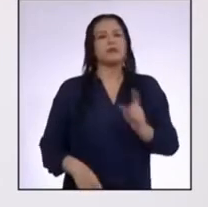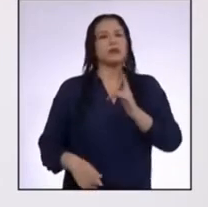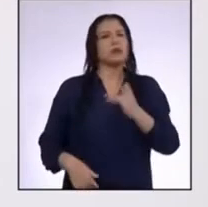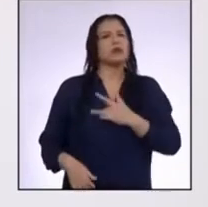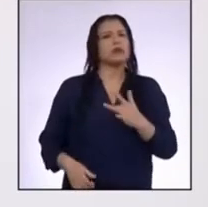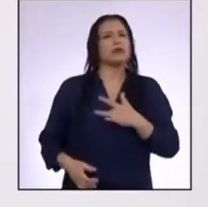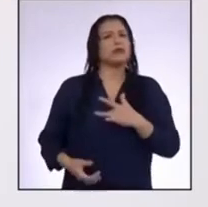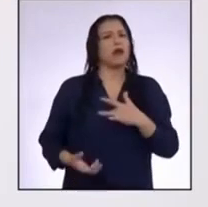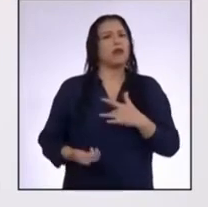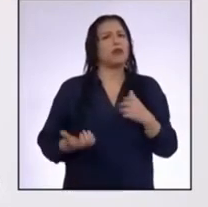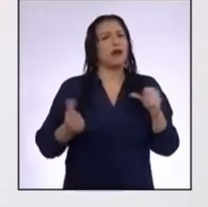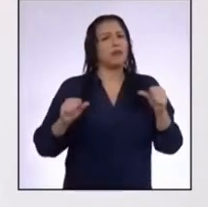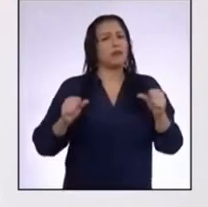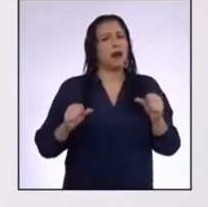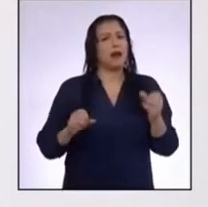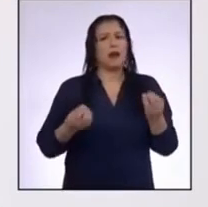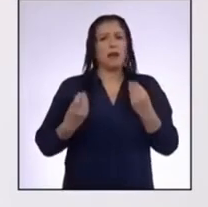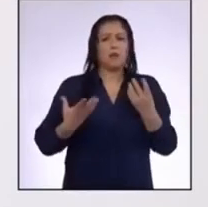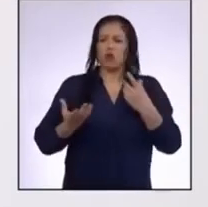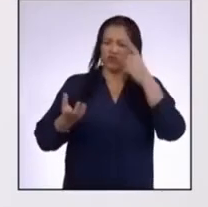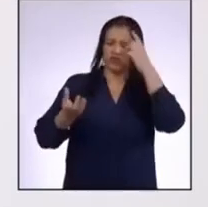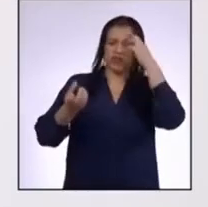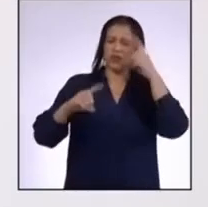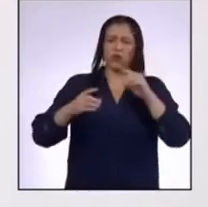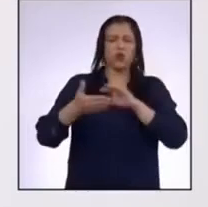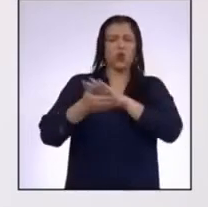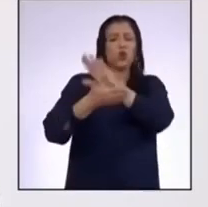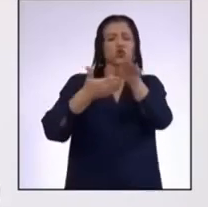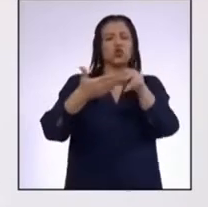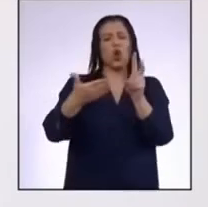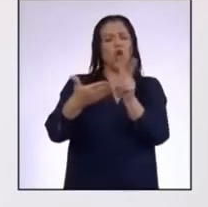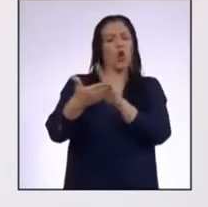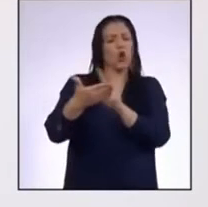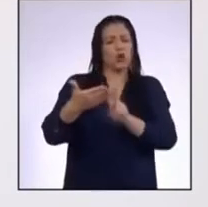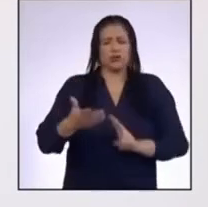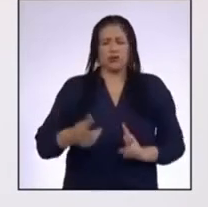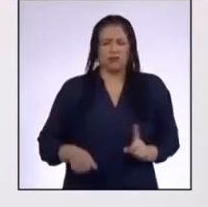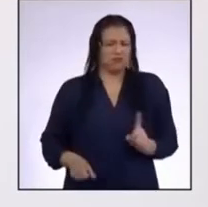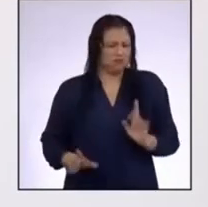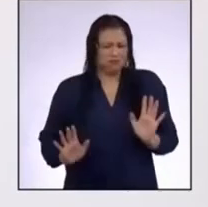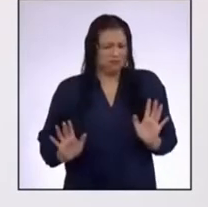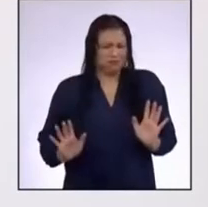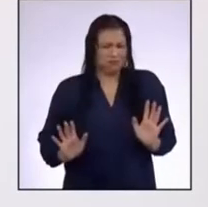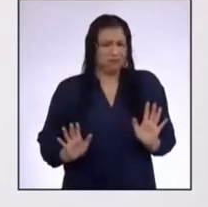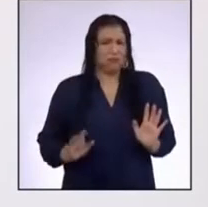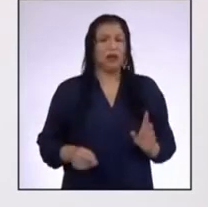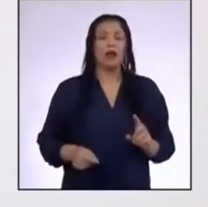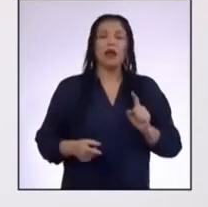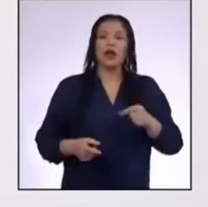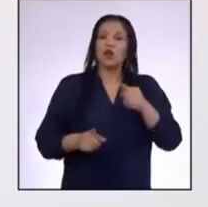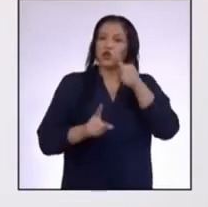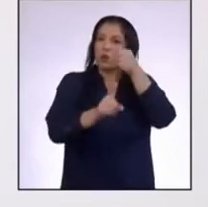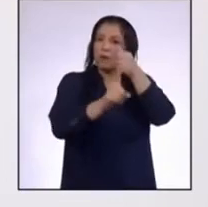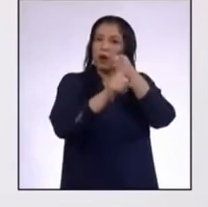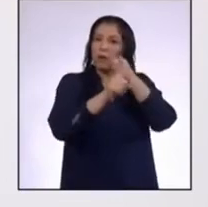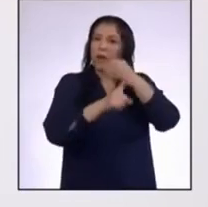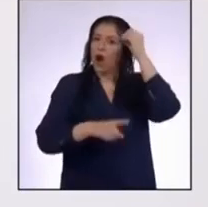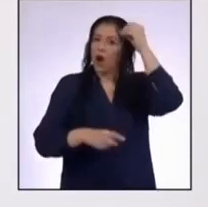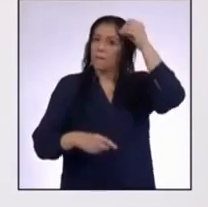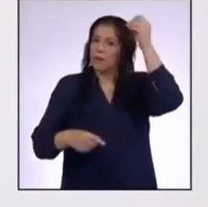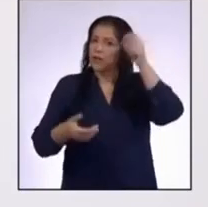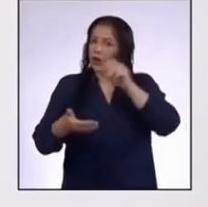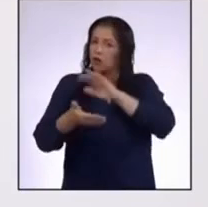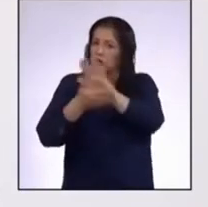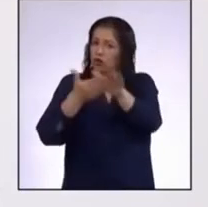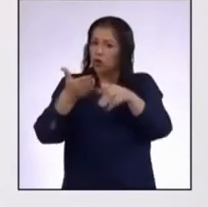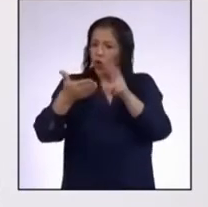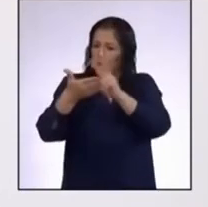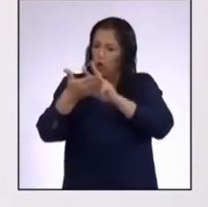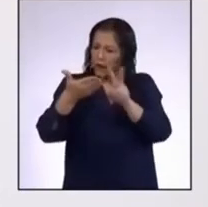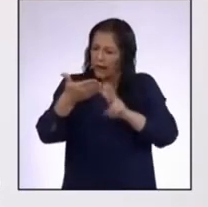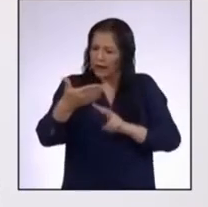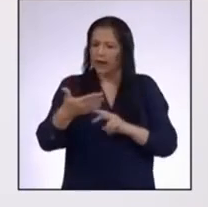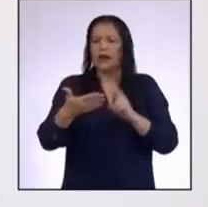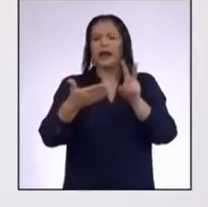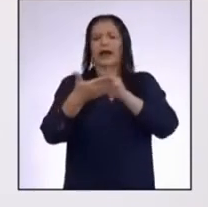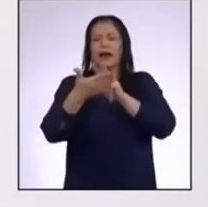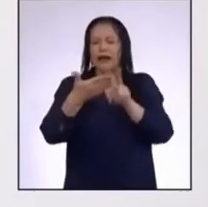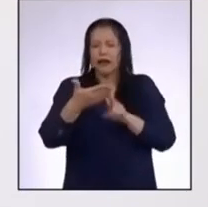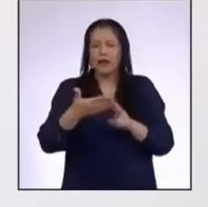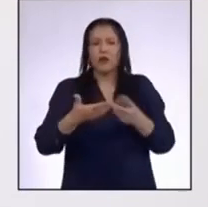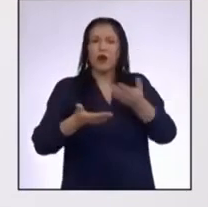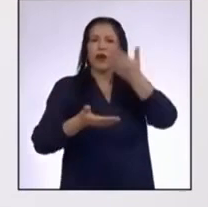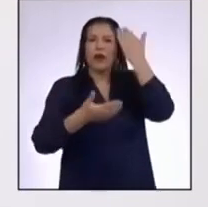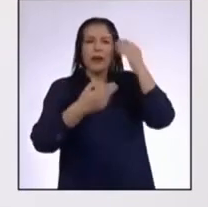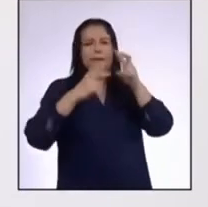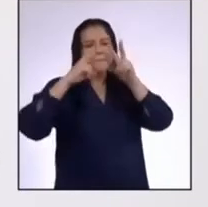se sientan mal por no estar de acuerdo con todo lo que leen Generen sus propias opiniones leyendo e